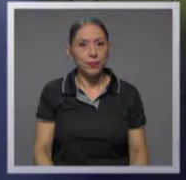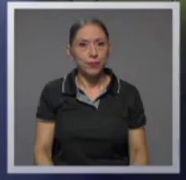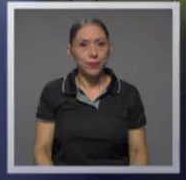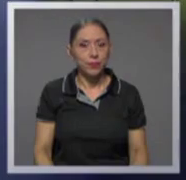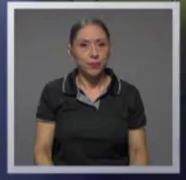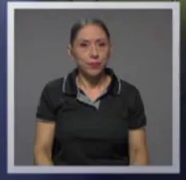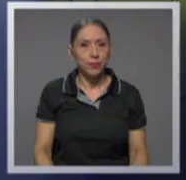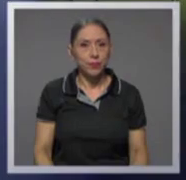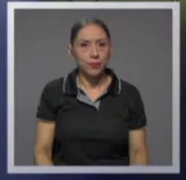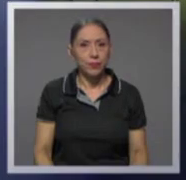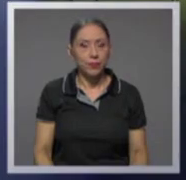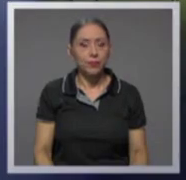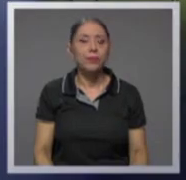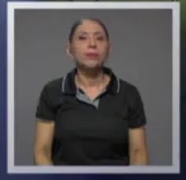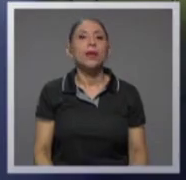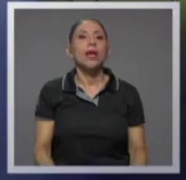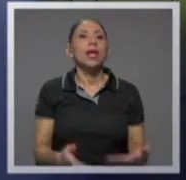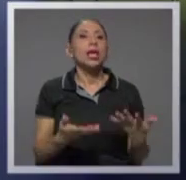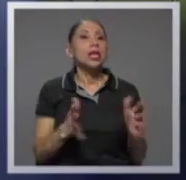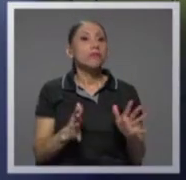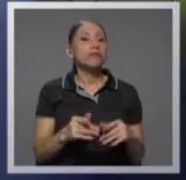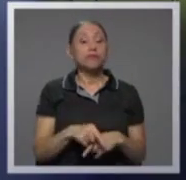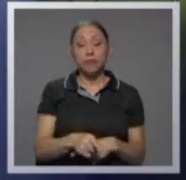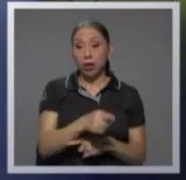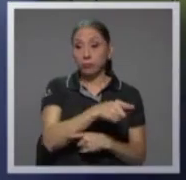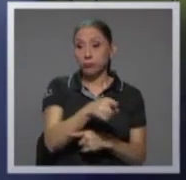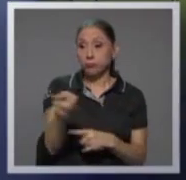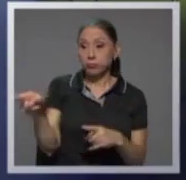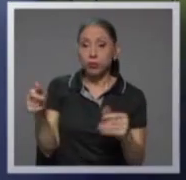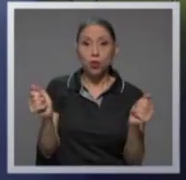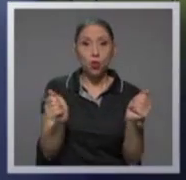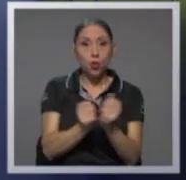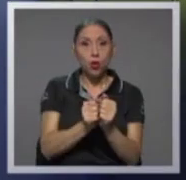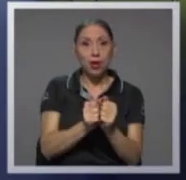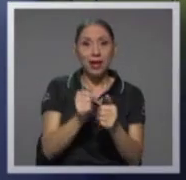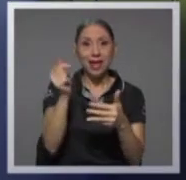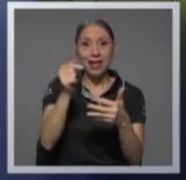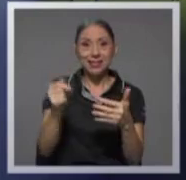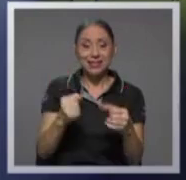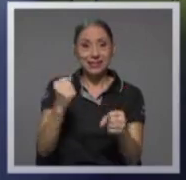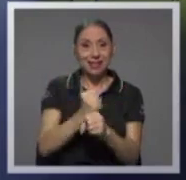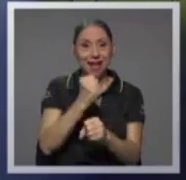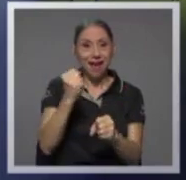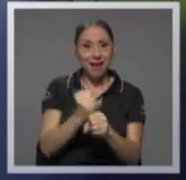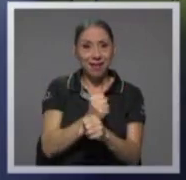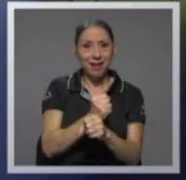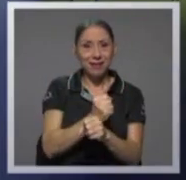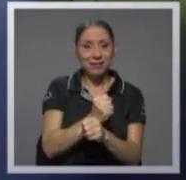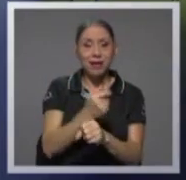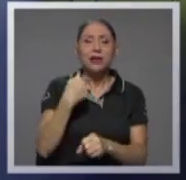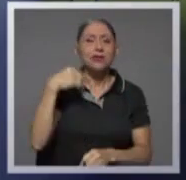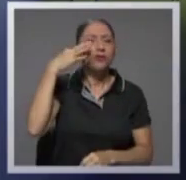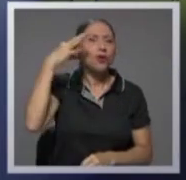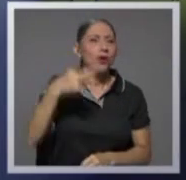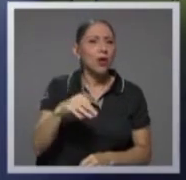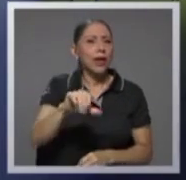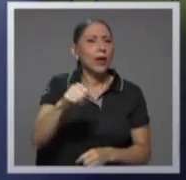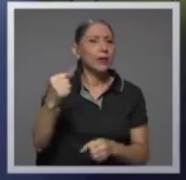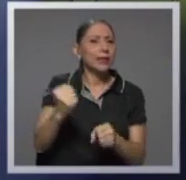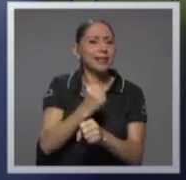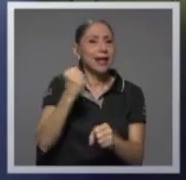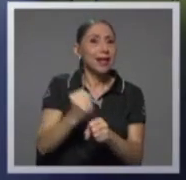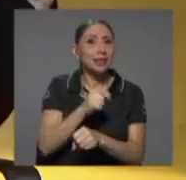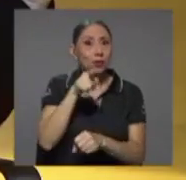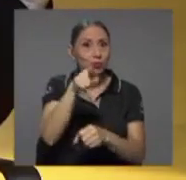frente a esas tareas yo creo que incluso otras de las tareas que usted ha estado